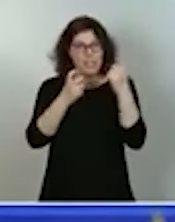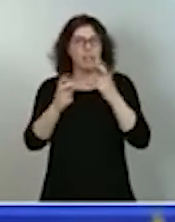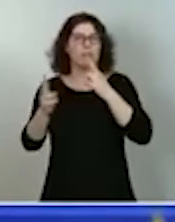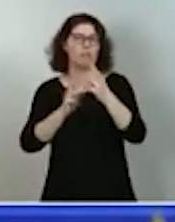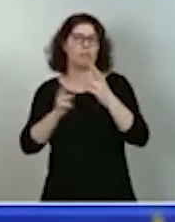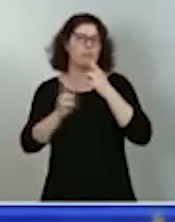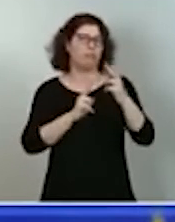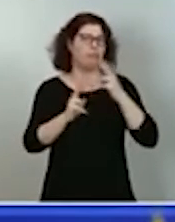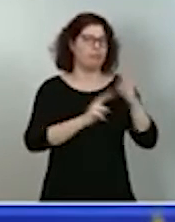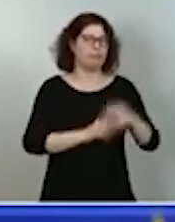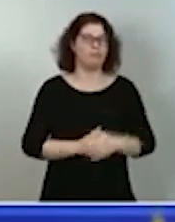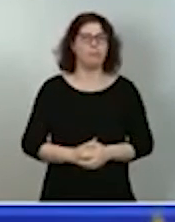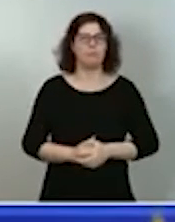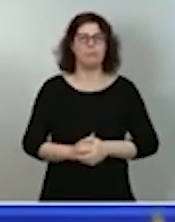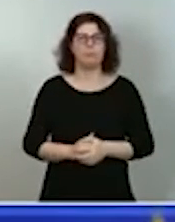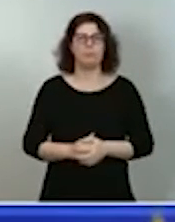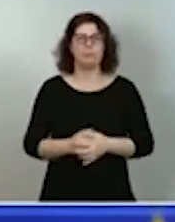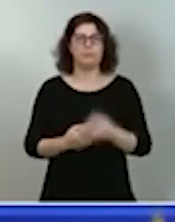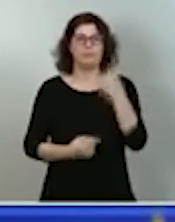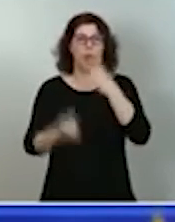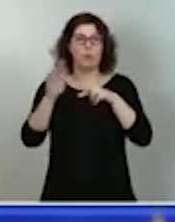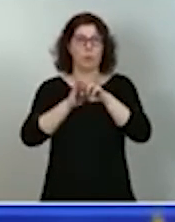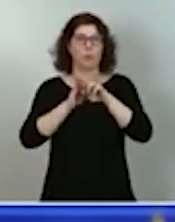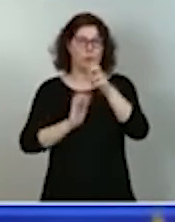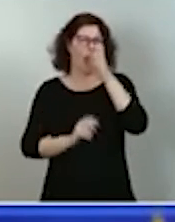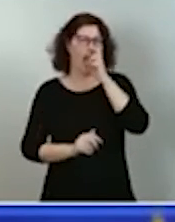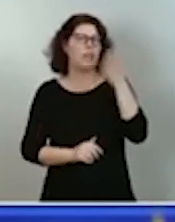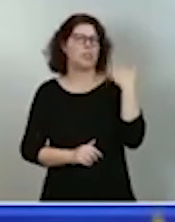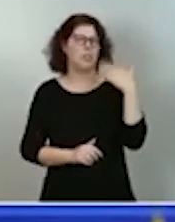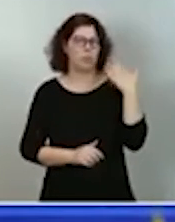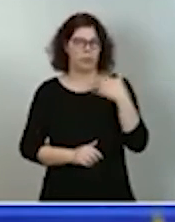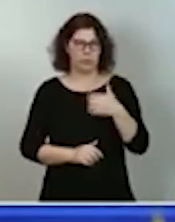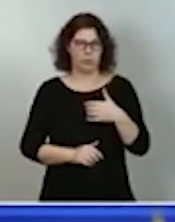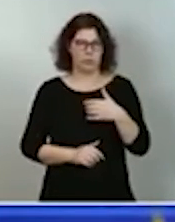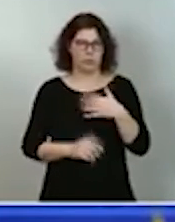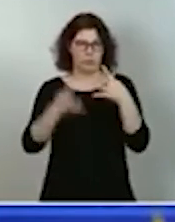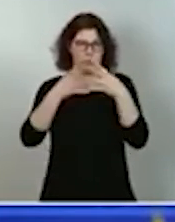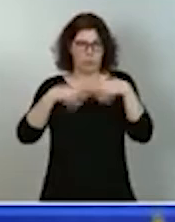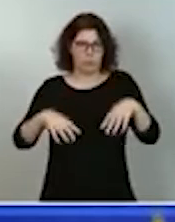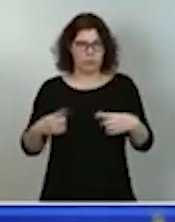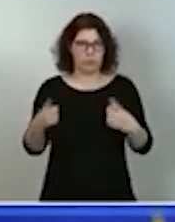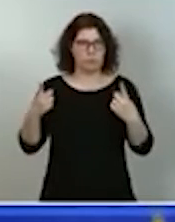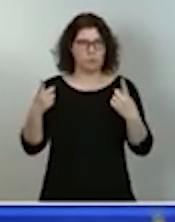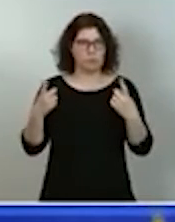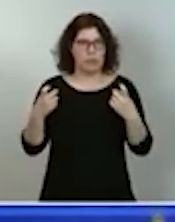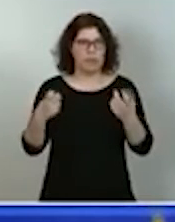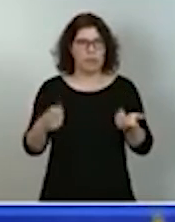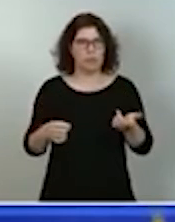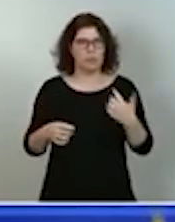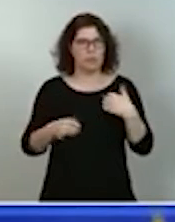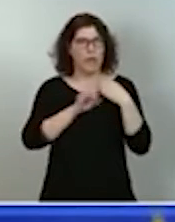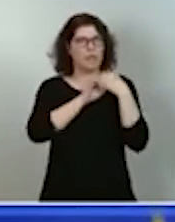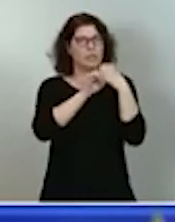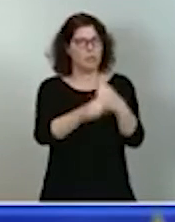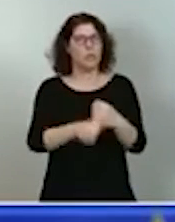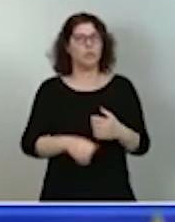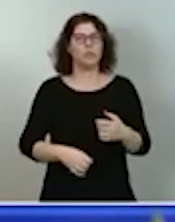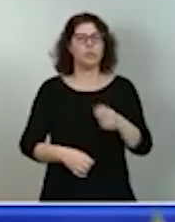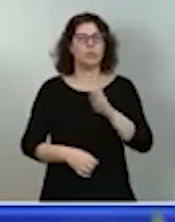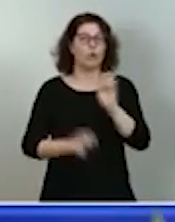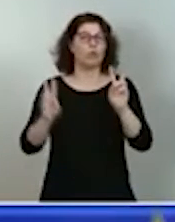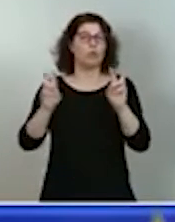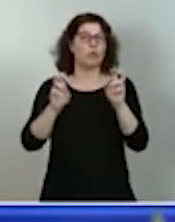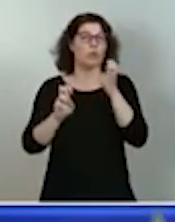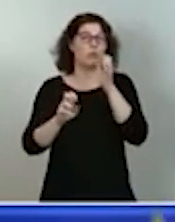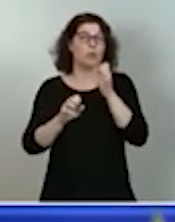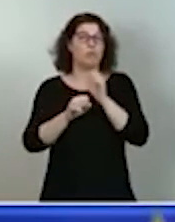Algunos antiguos estructurales necesarios que tardan en el tiempo, otros nuevos porque la pandemia los ha traído y